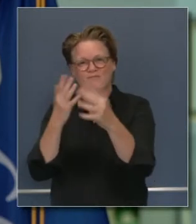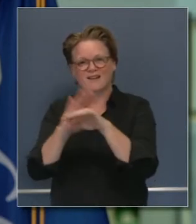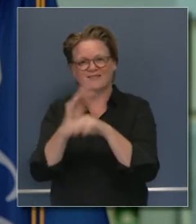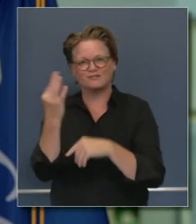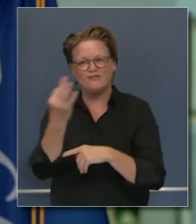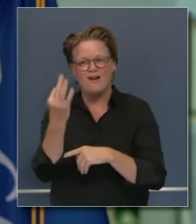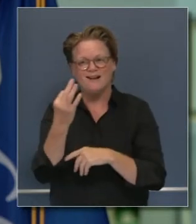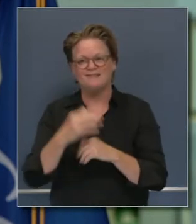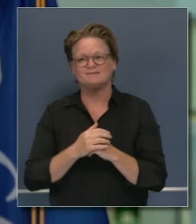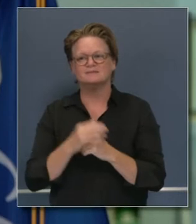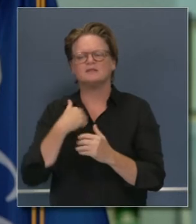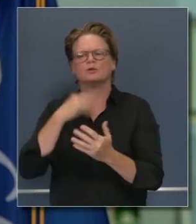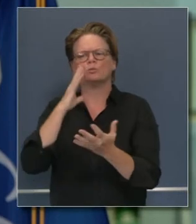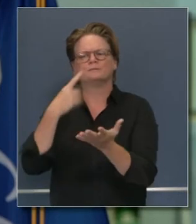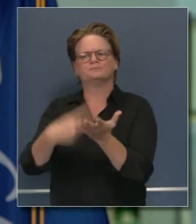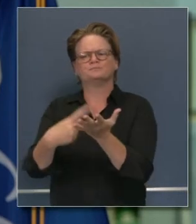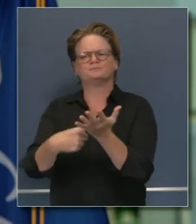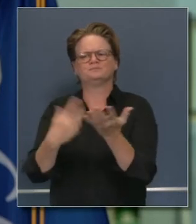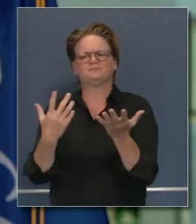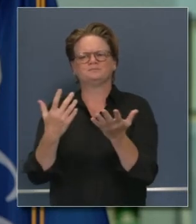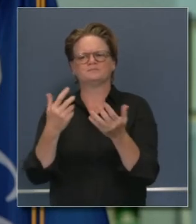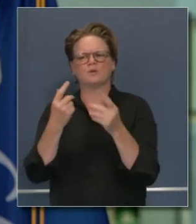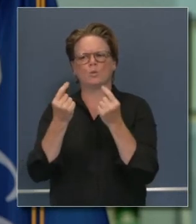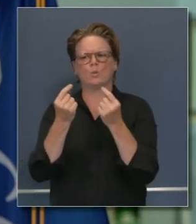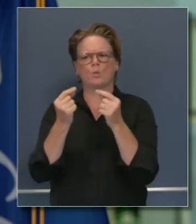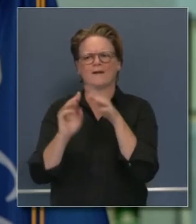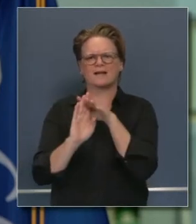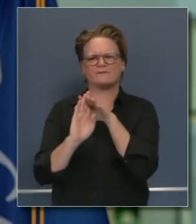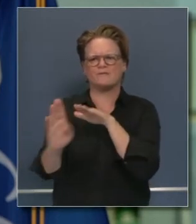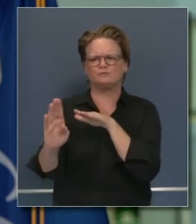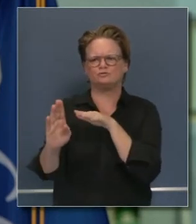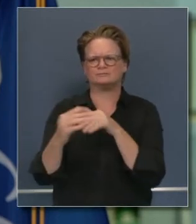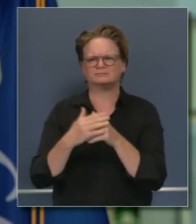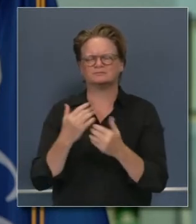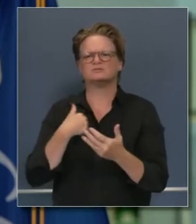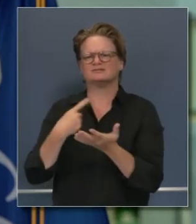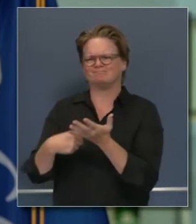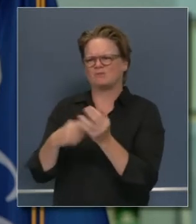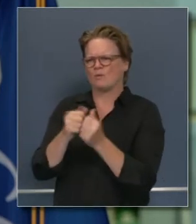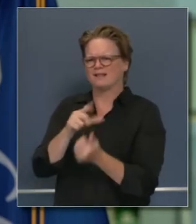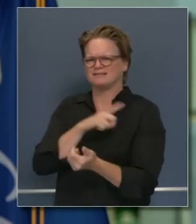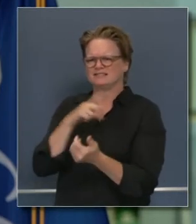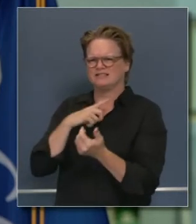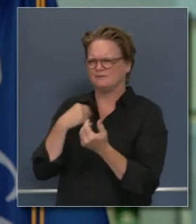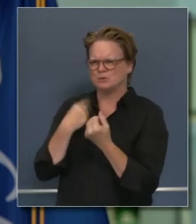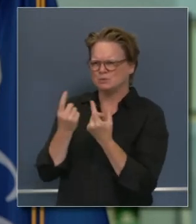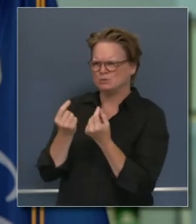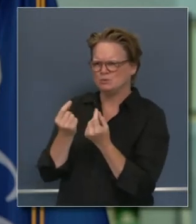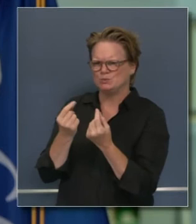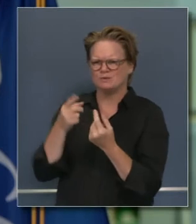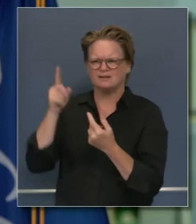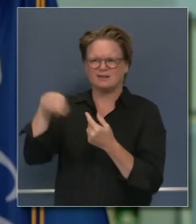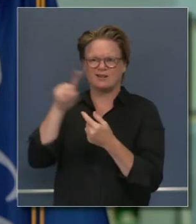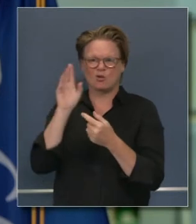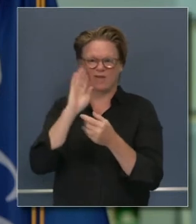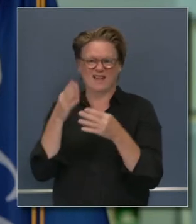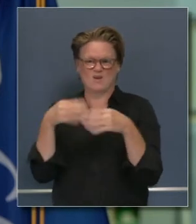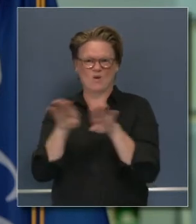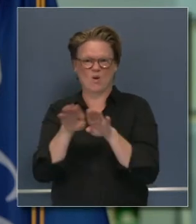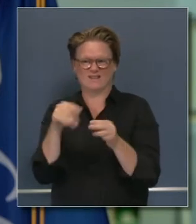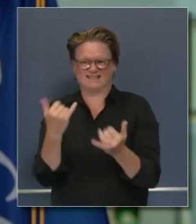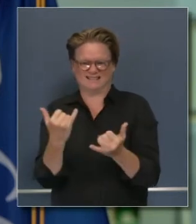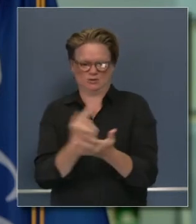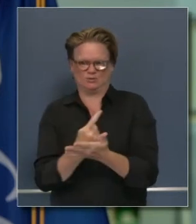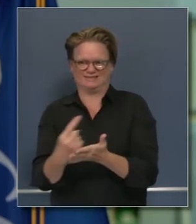en cuanto a desalojos con la legislatura trabajando con la legislatura para poder pasar por esta última semana de esta